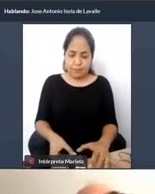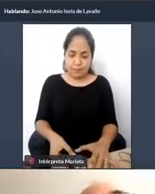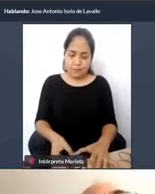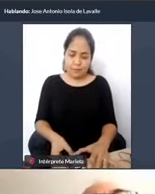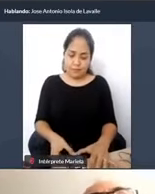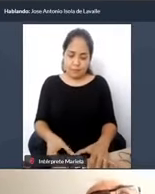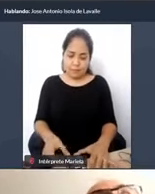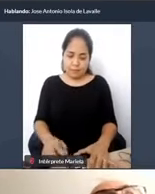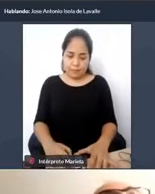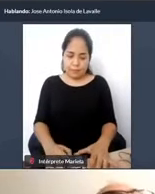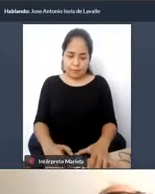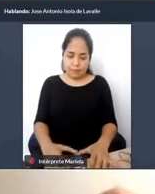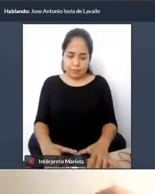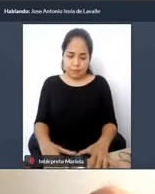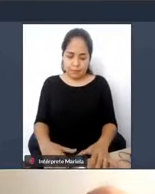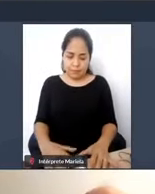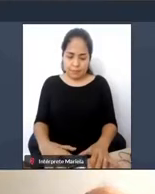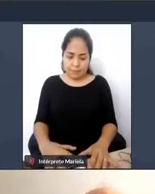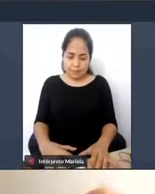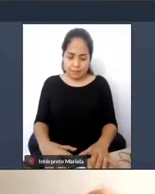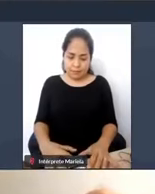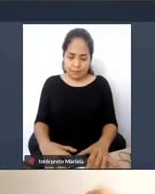Muchísimas gracias por la invitación.